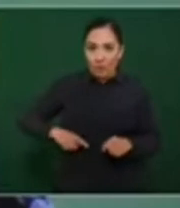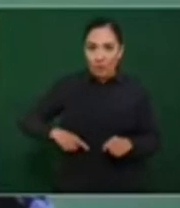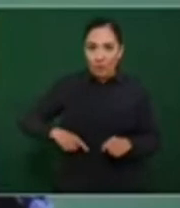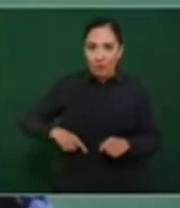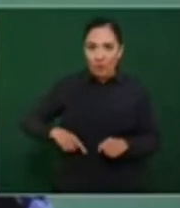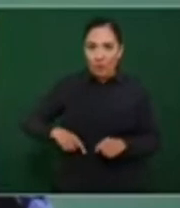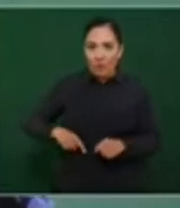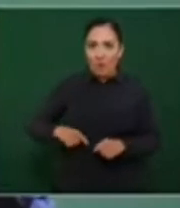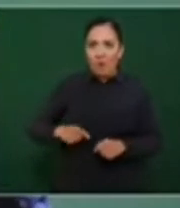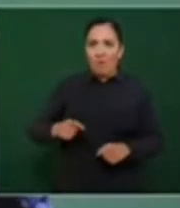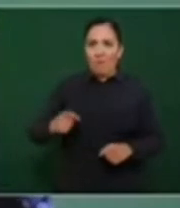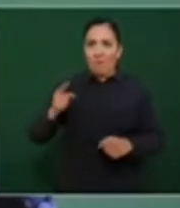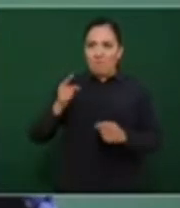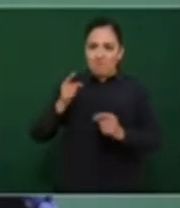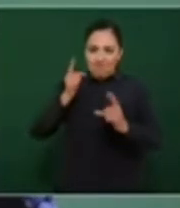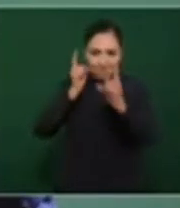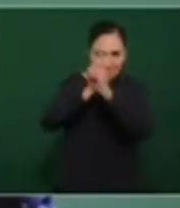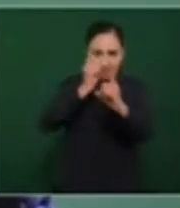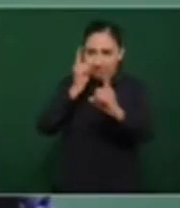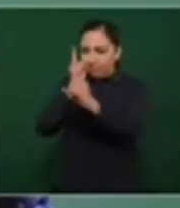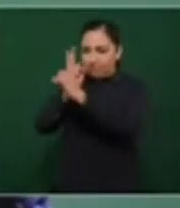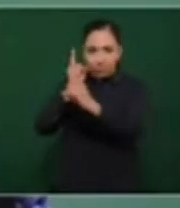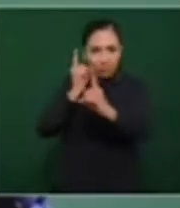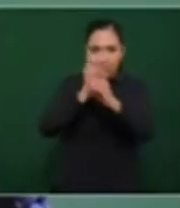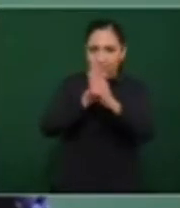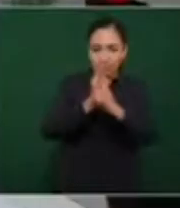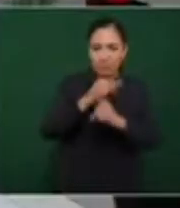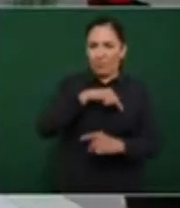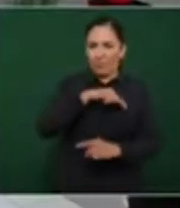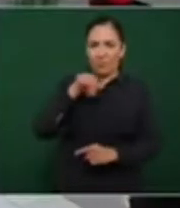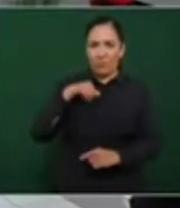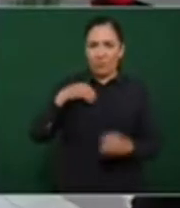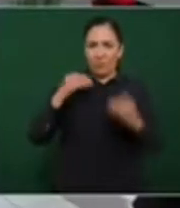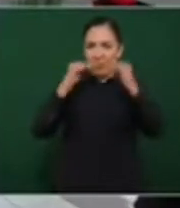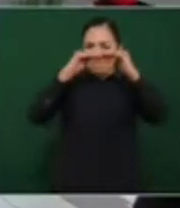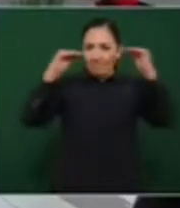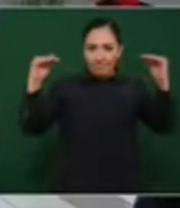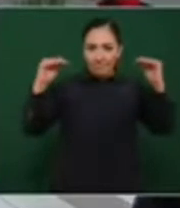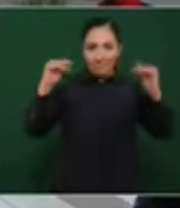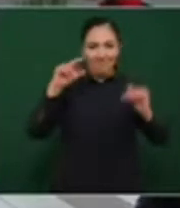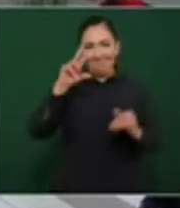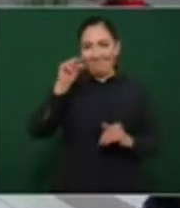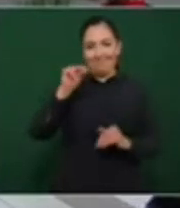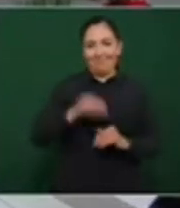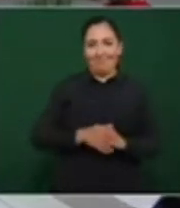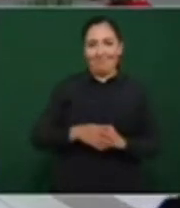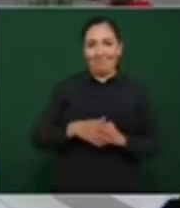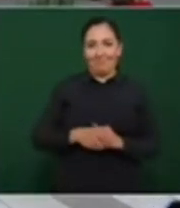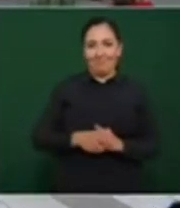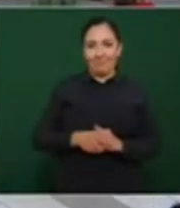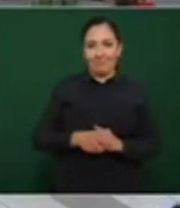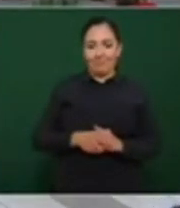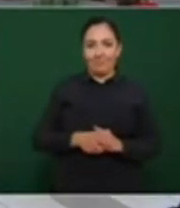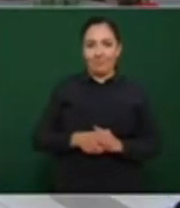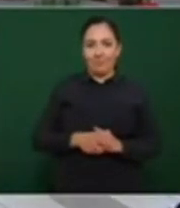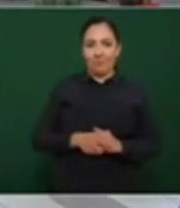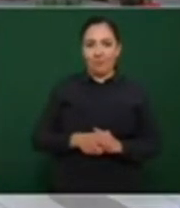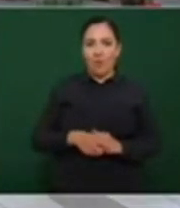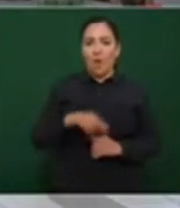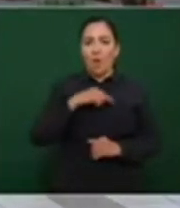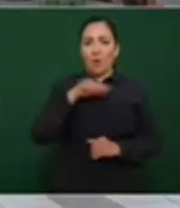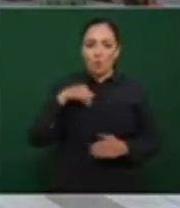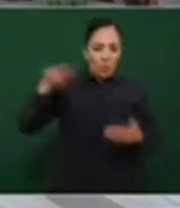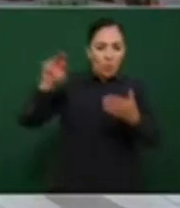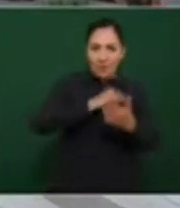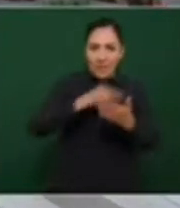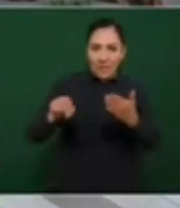Porque nosotros no somos iguales, ni siquiera censuramos,